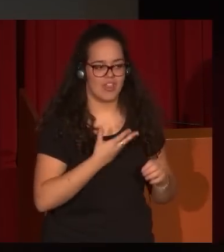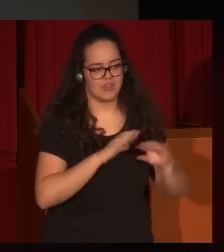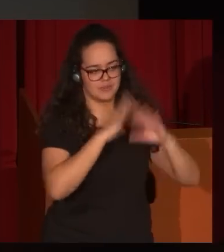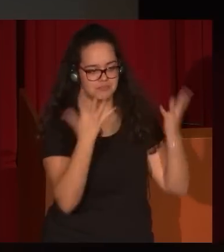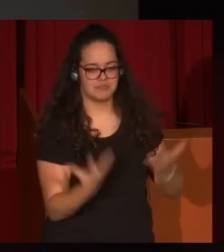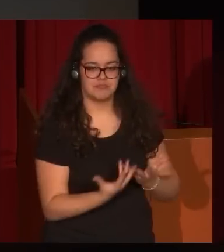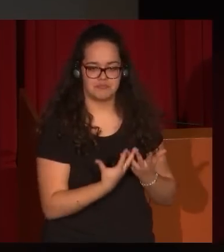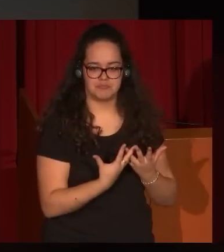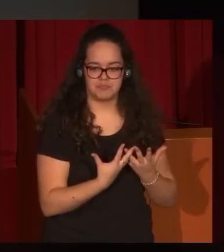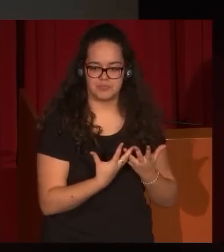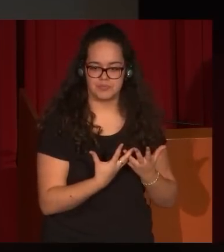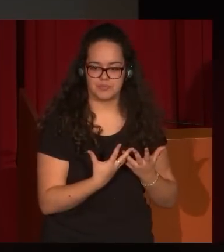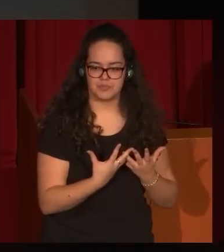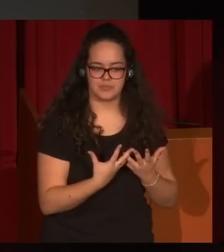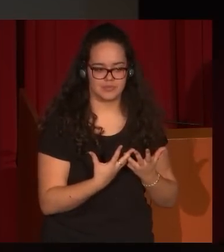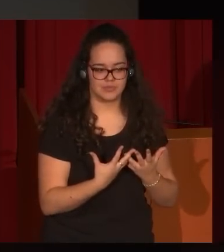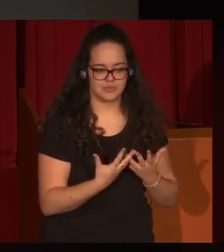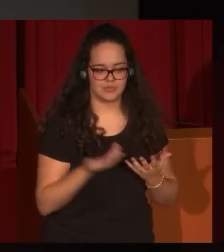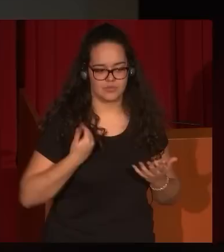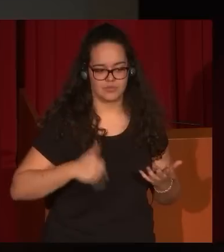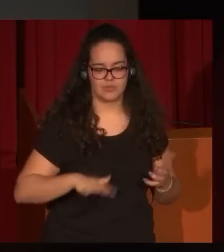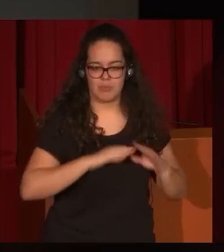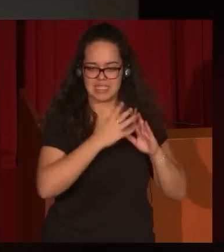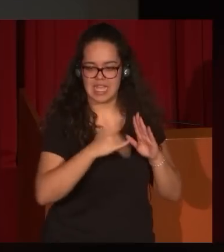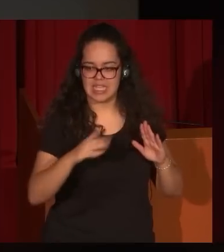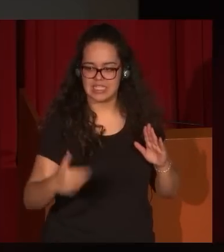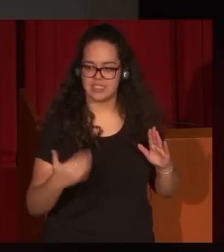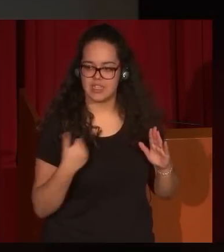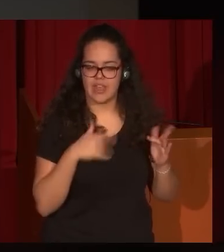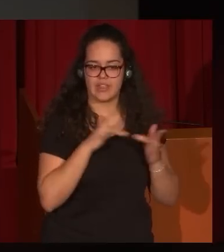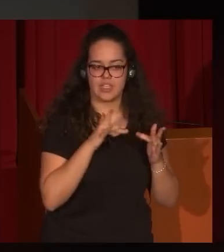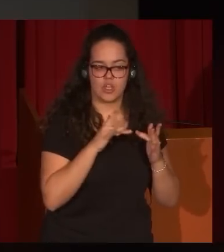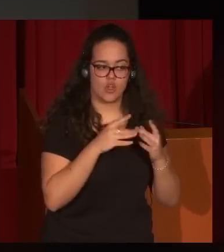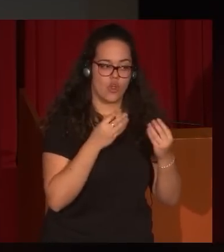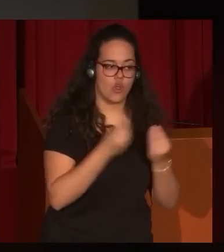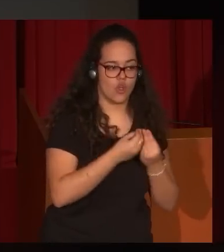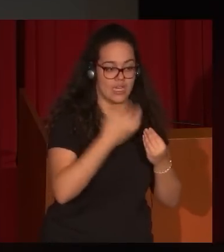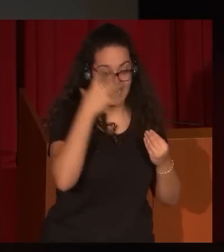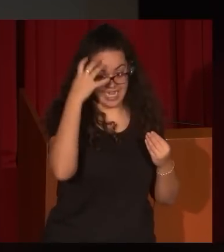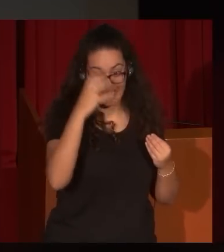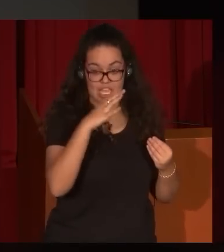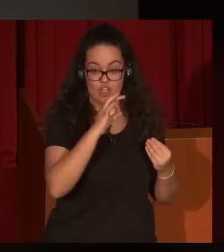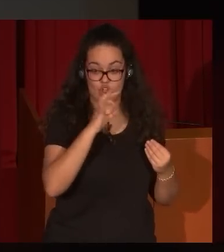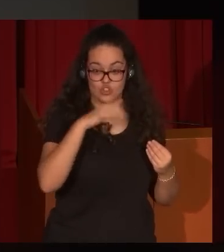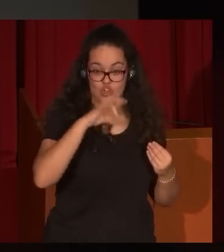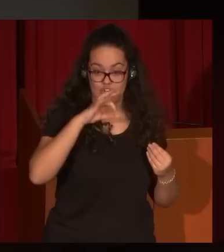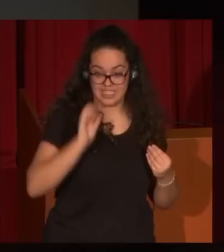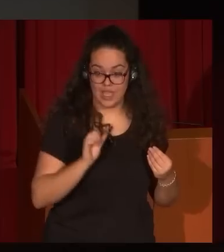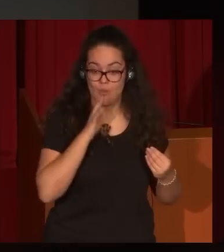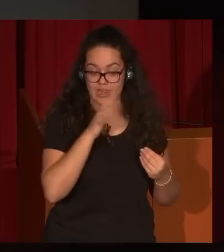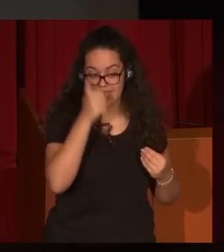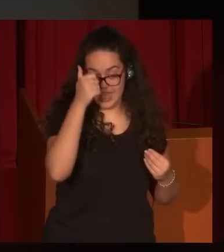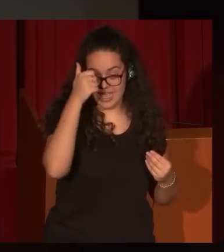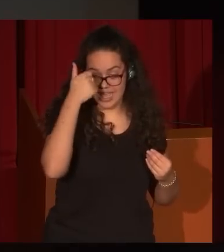Y este paisaje, luego veremos al Lucas paisajista, le hace entrar en contacto con la corte, con el rey consorte, que la figura de Francisco de Asís